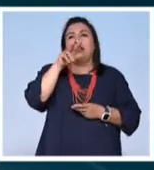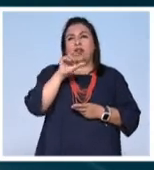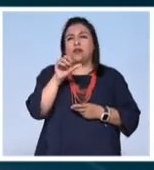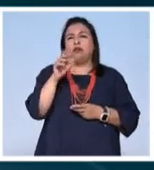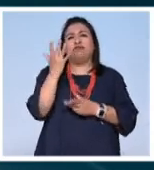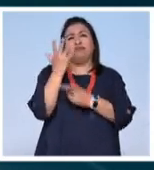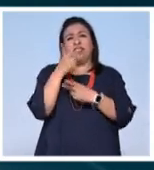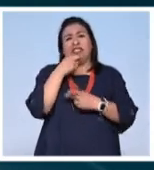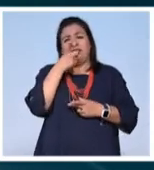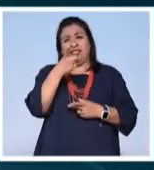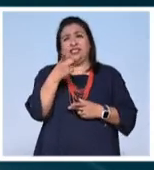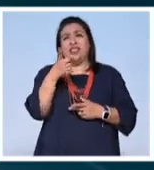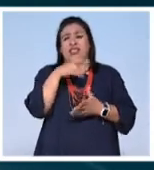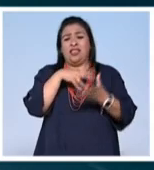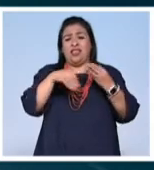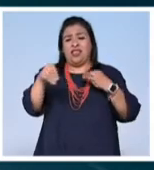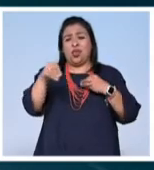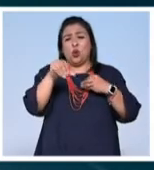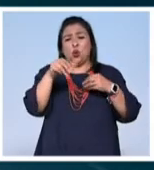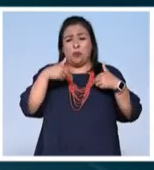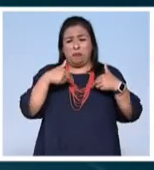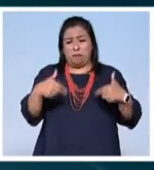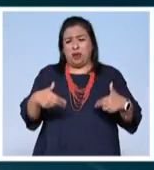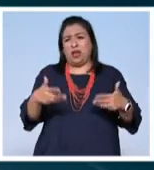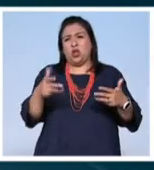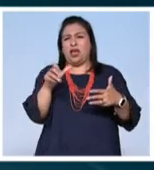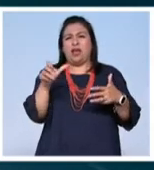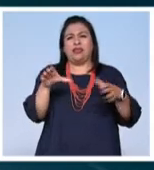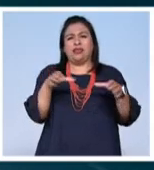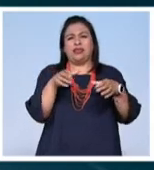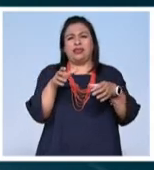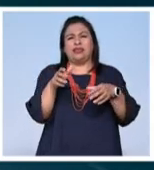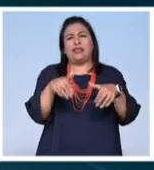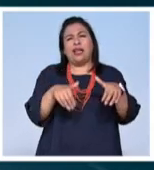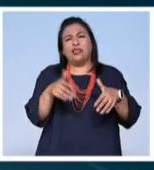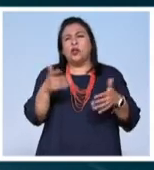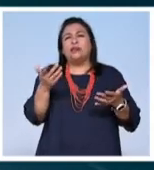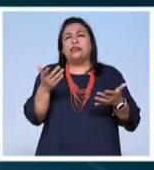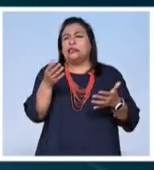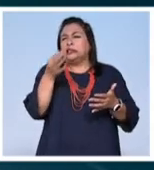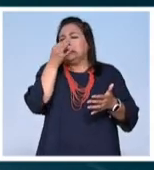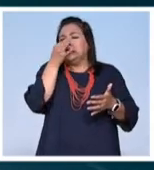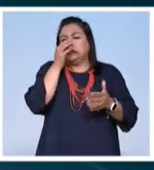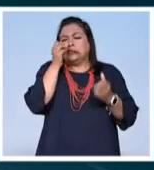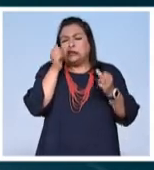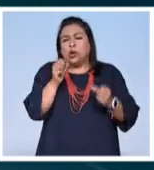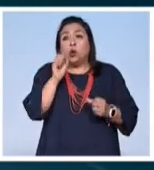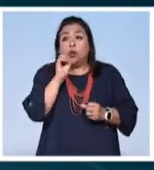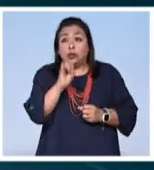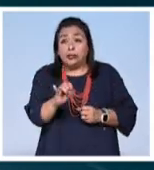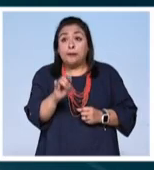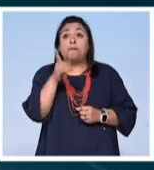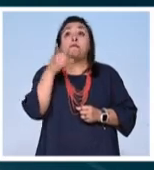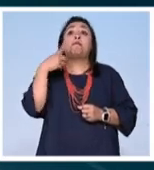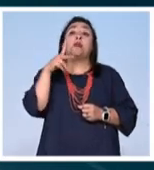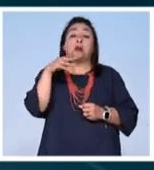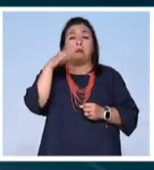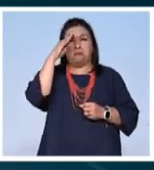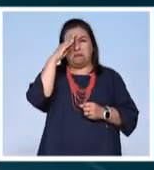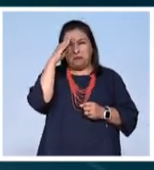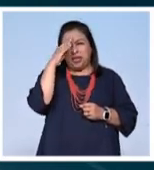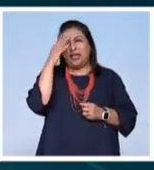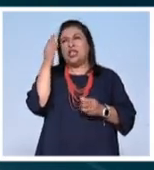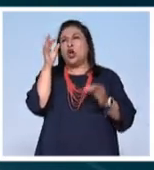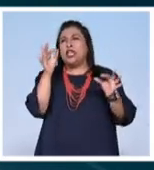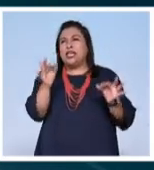considera que el desplazamiento de los humanos en áreas como el teatro es relativamente inminente sin embargo considera que el sesgo